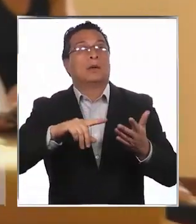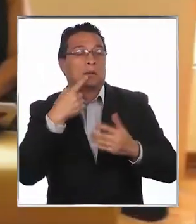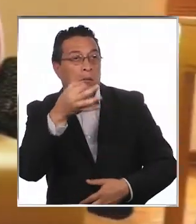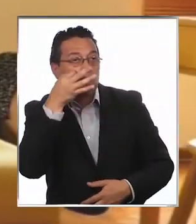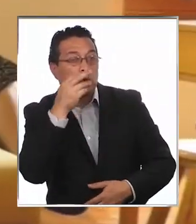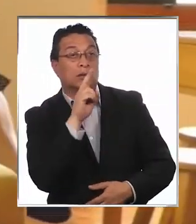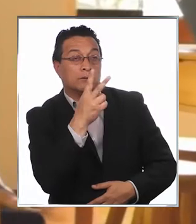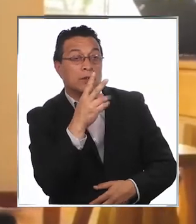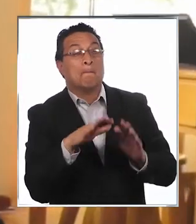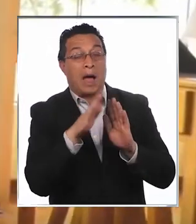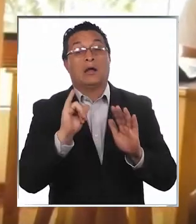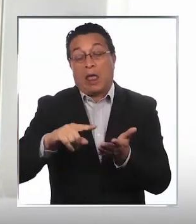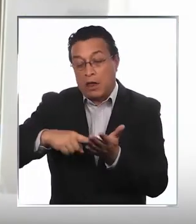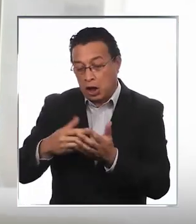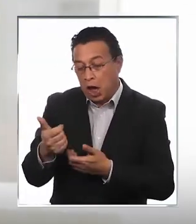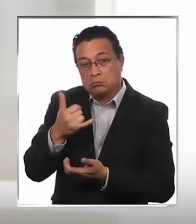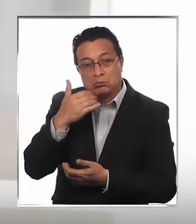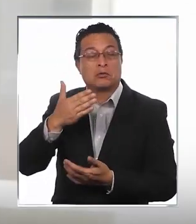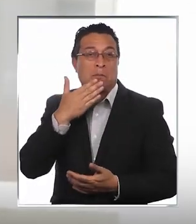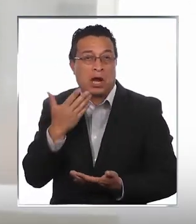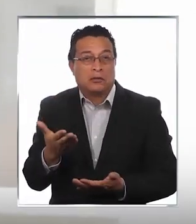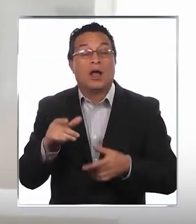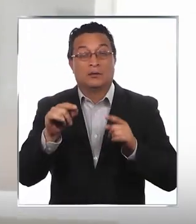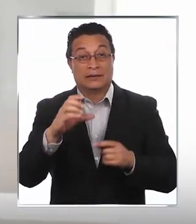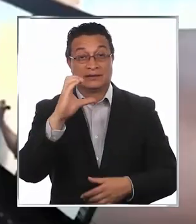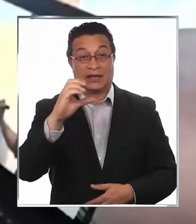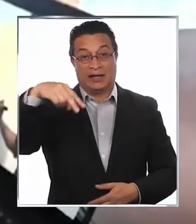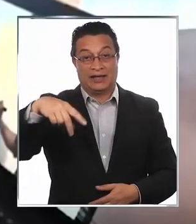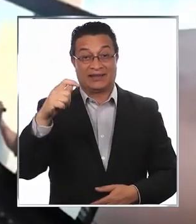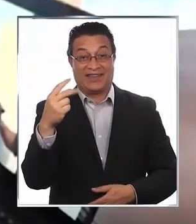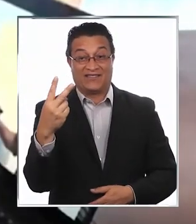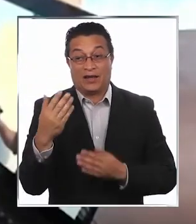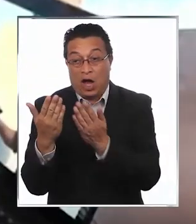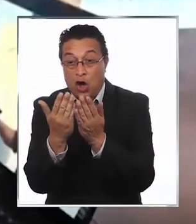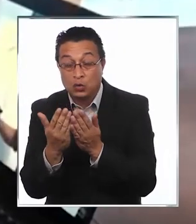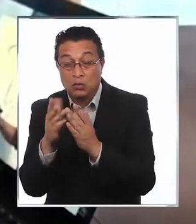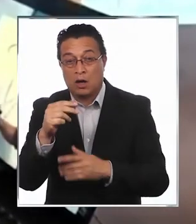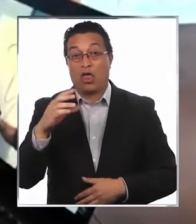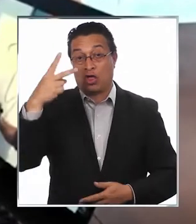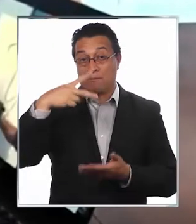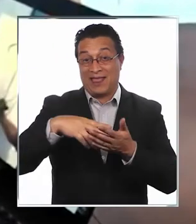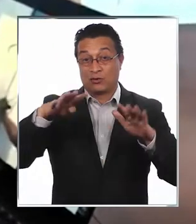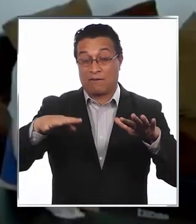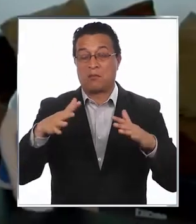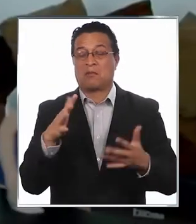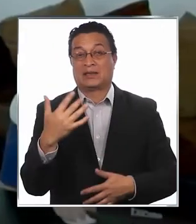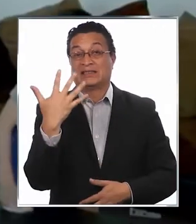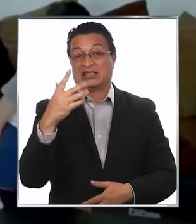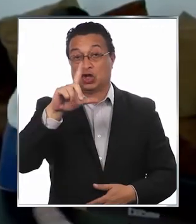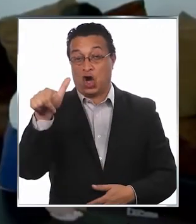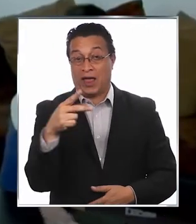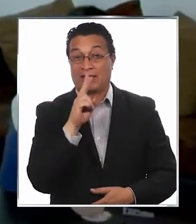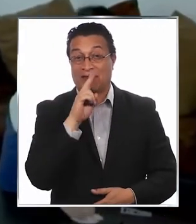e incluso ver más televisión. Según un estudio del Consejo Nacional de Televisión, si en 2019 los chilenos veían cerca de 5